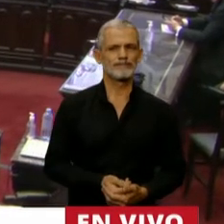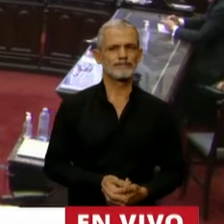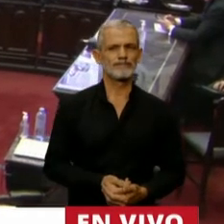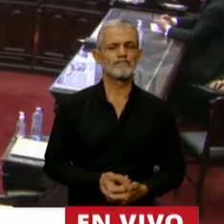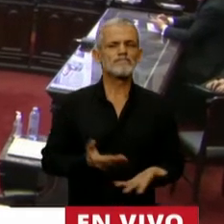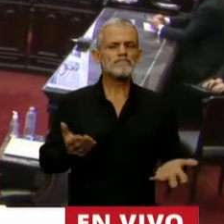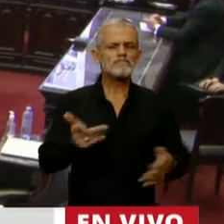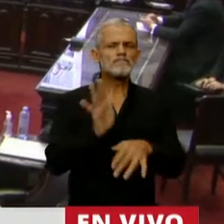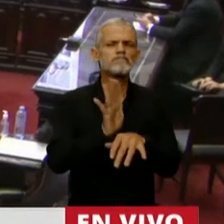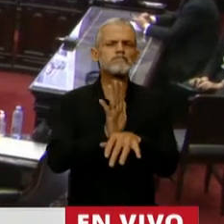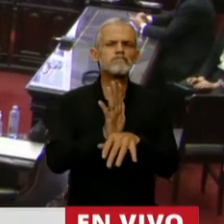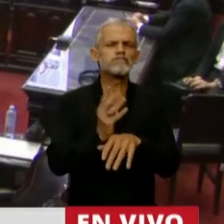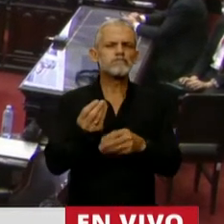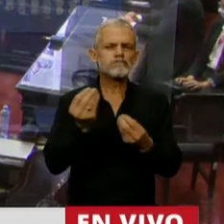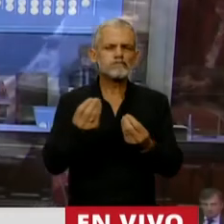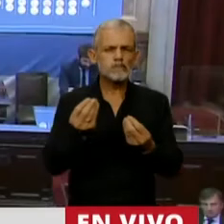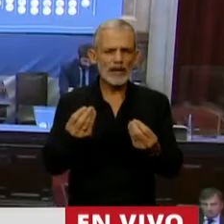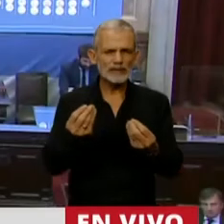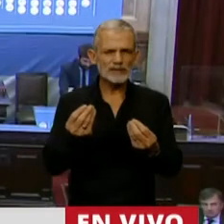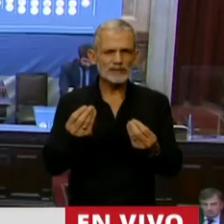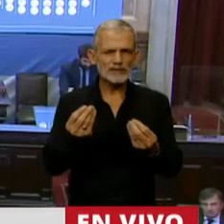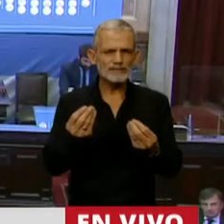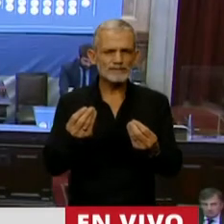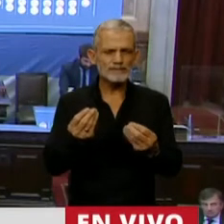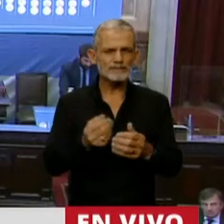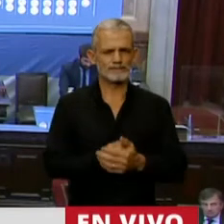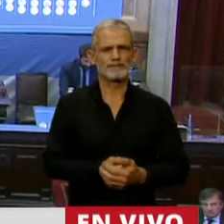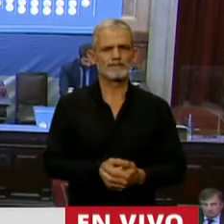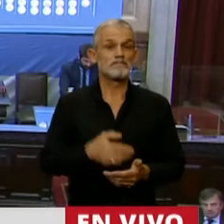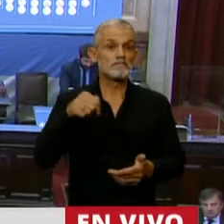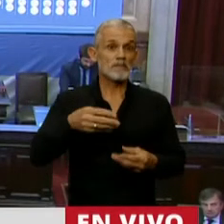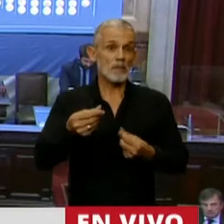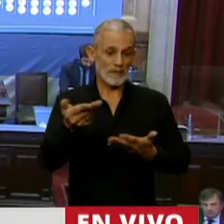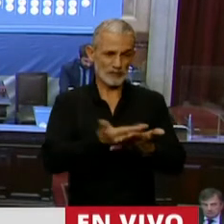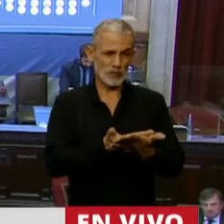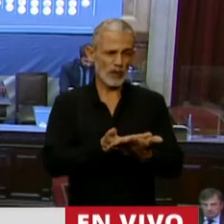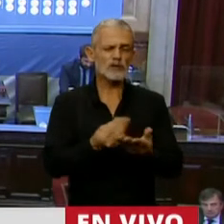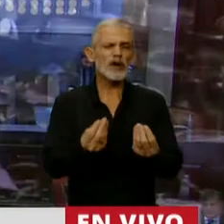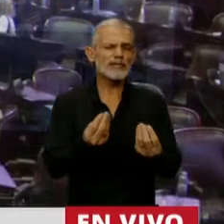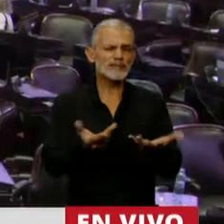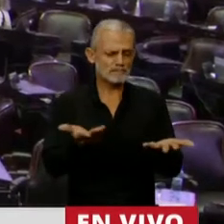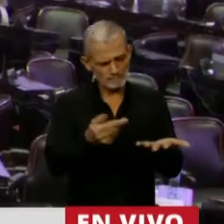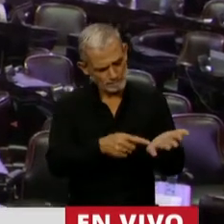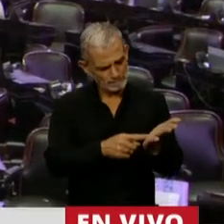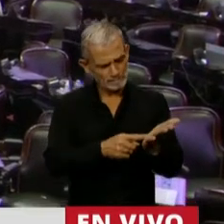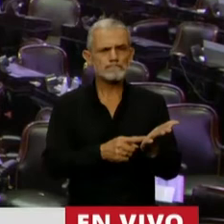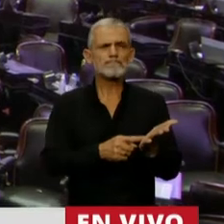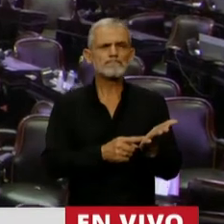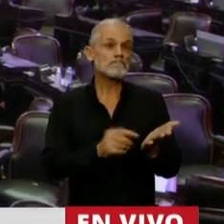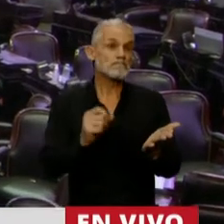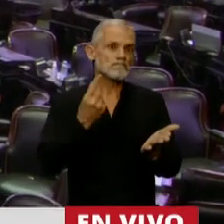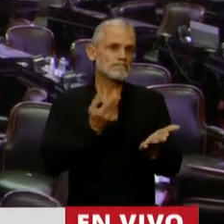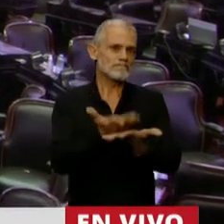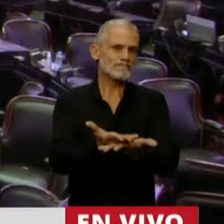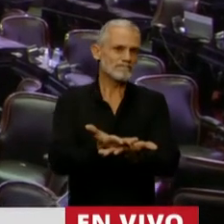¿Qué significa este presupuesto? Presupuesto el primero